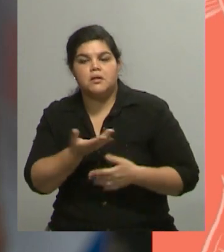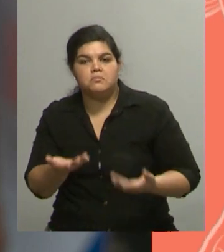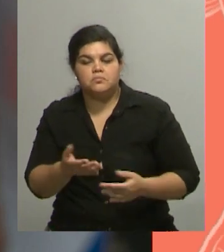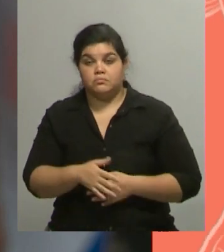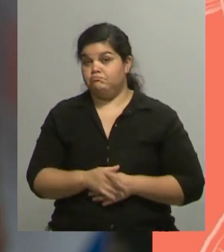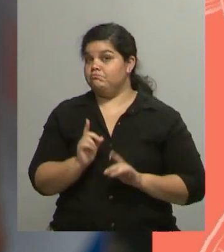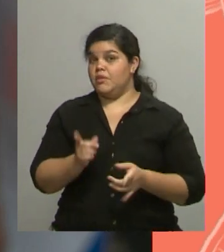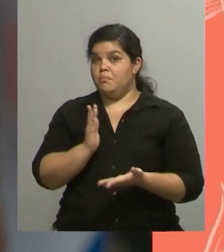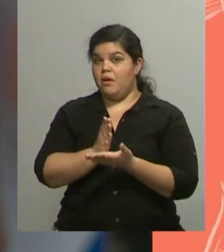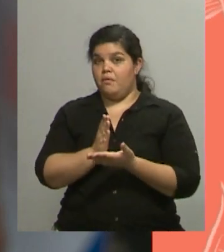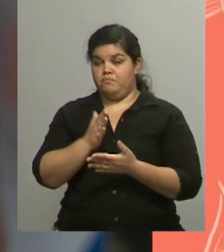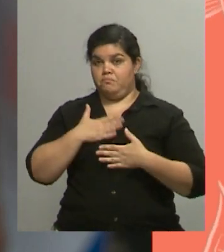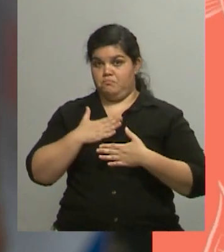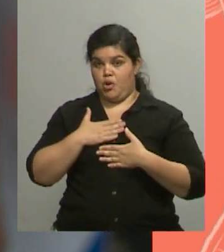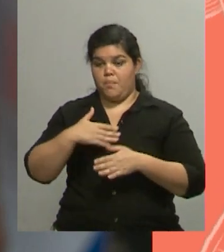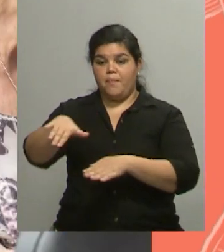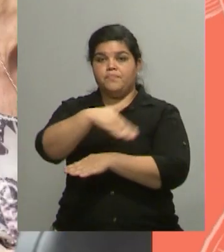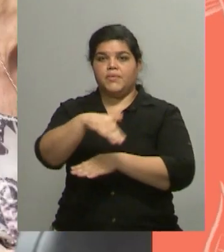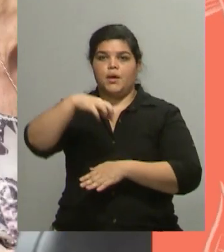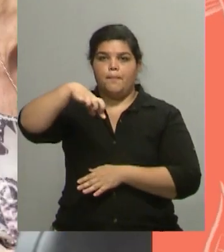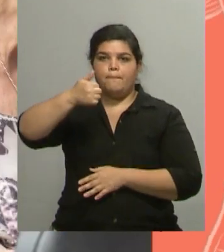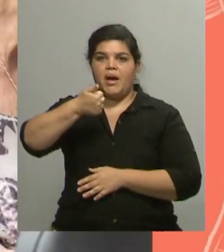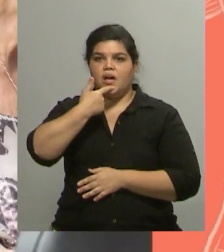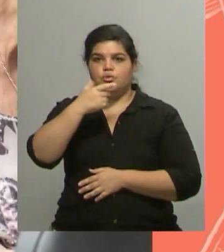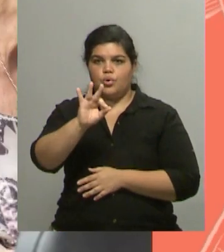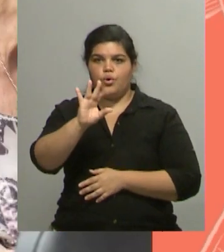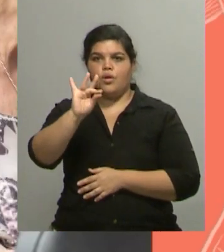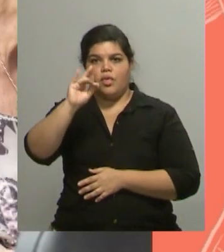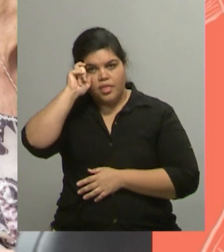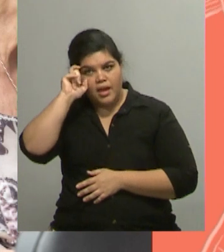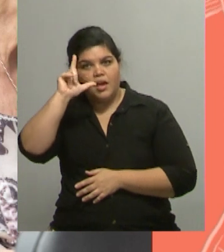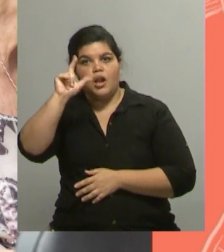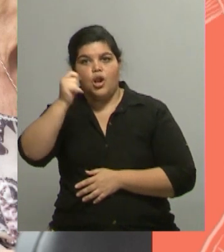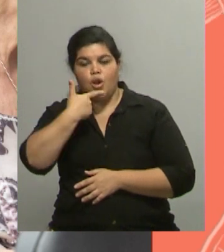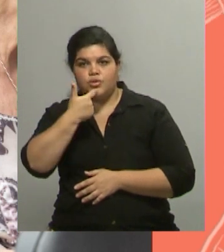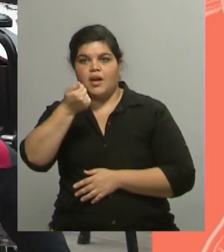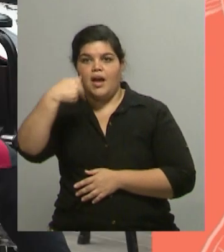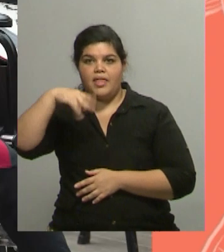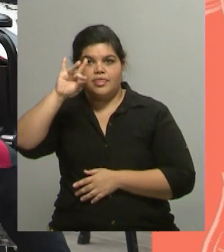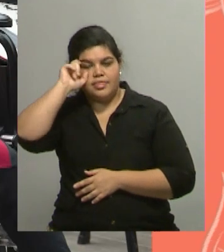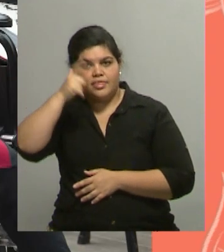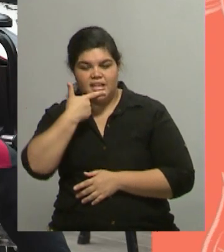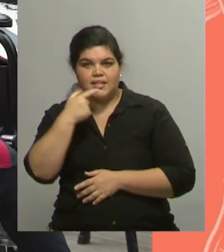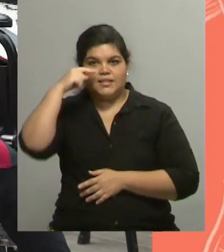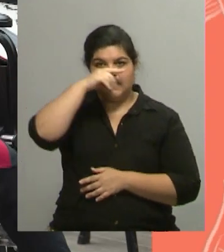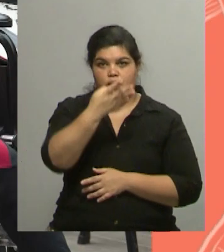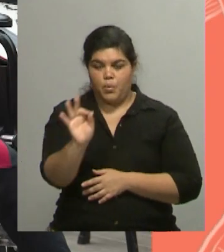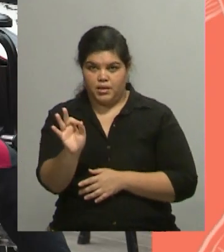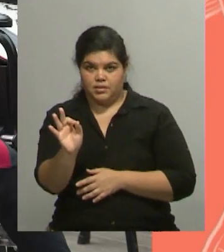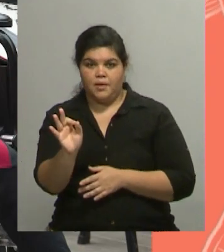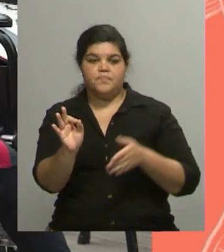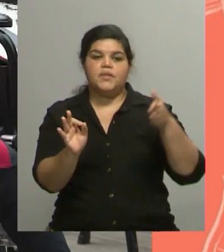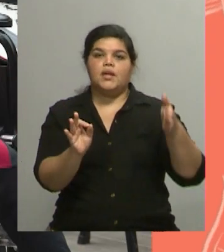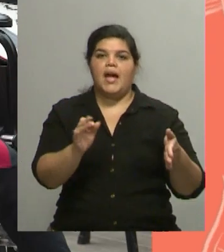casa, que está en la calle Paso de los Andes, 740, es entre Arista y Villanueva, Sergento Cabral.